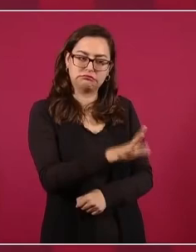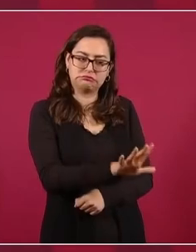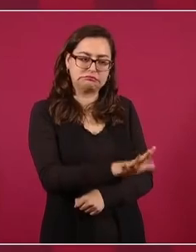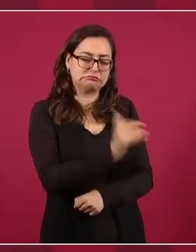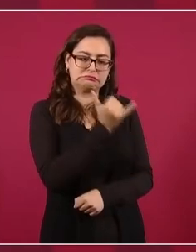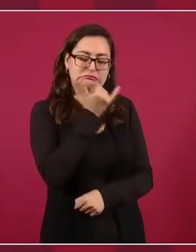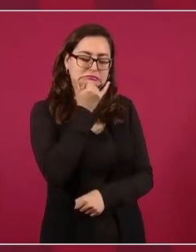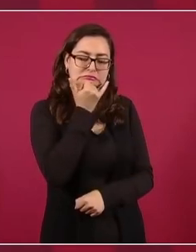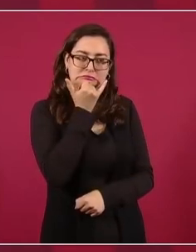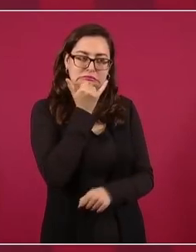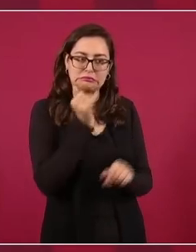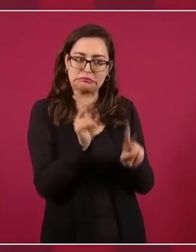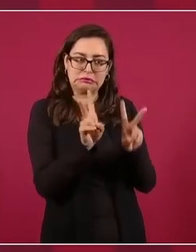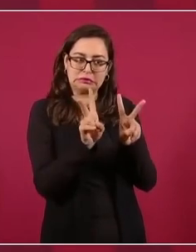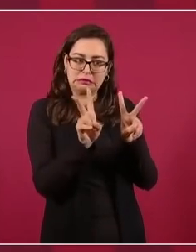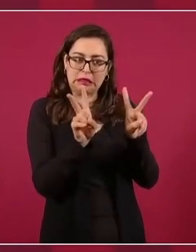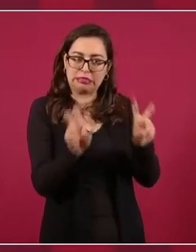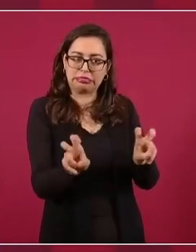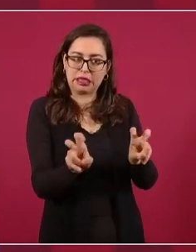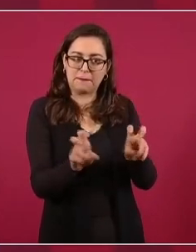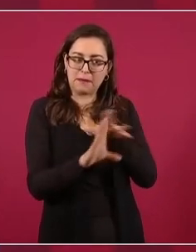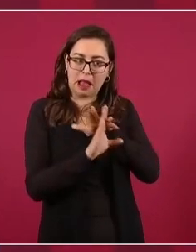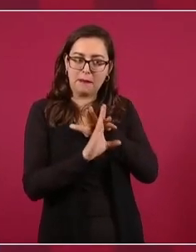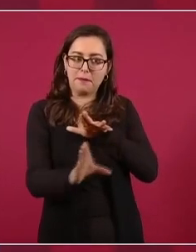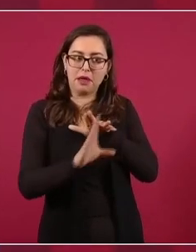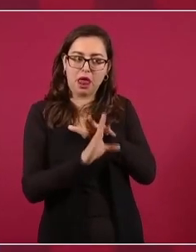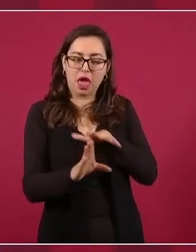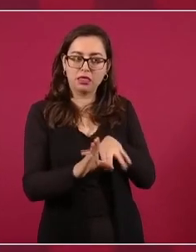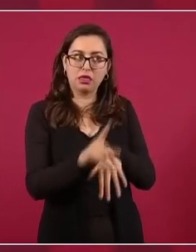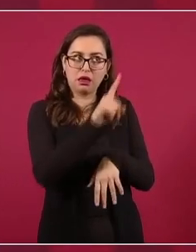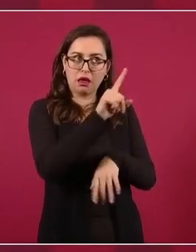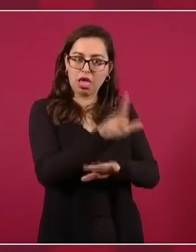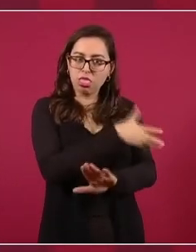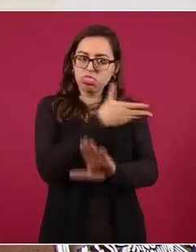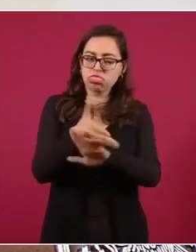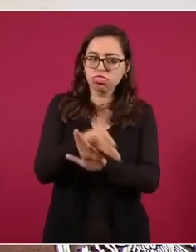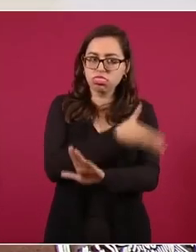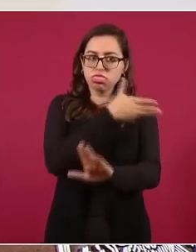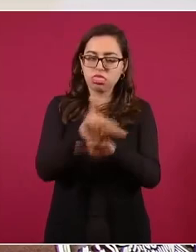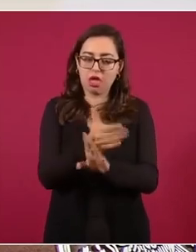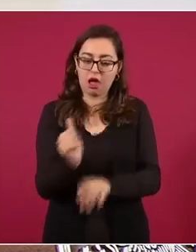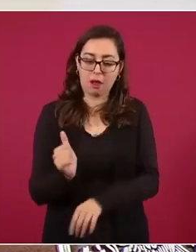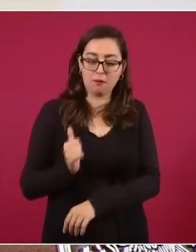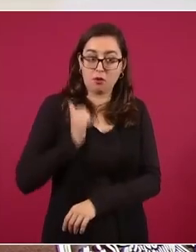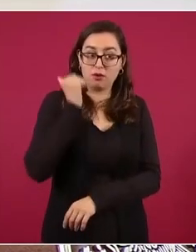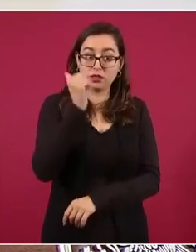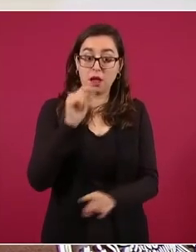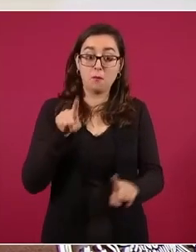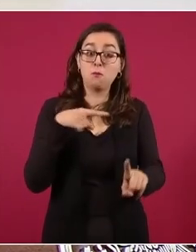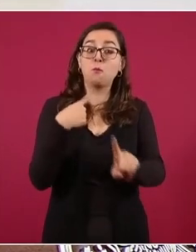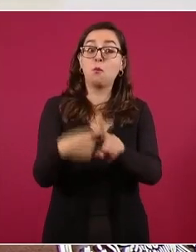íbamos nosotros a quedarnos callados, si se